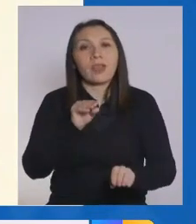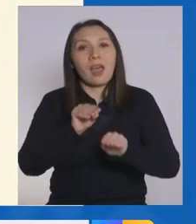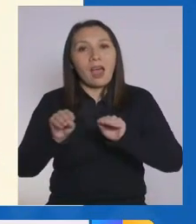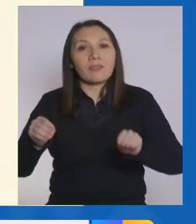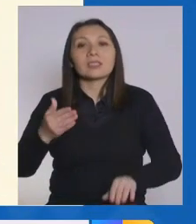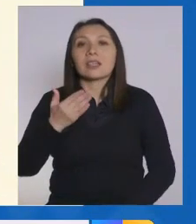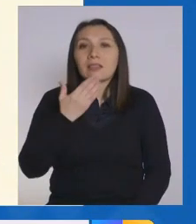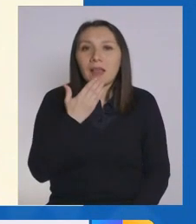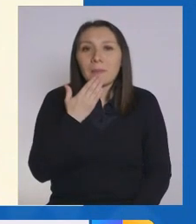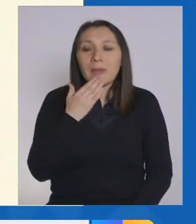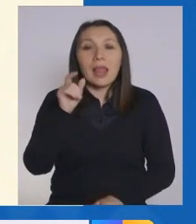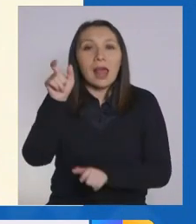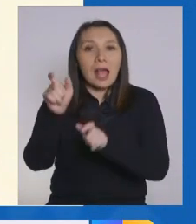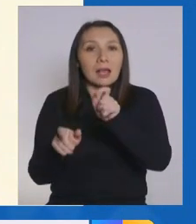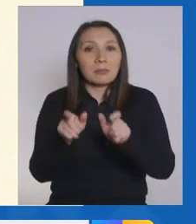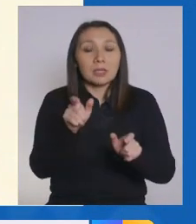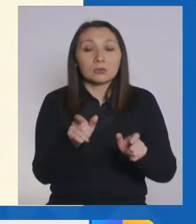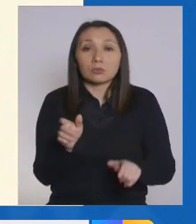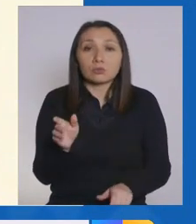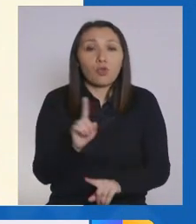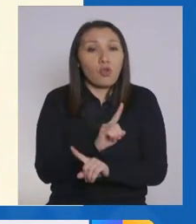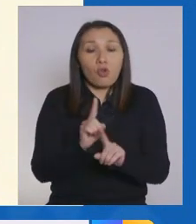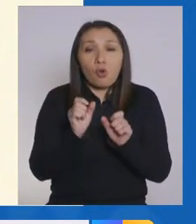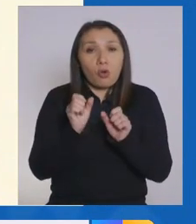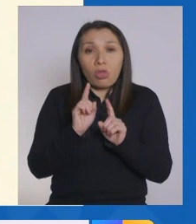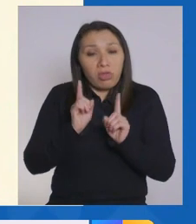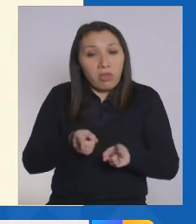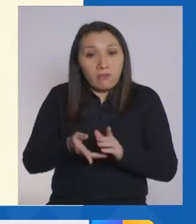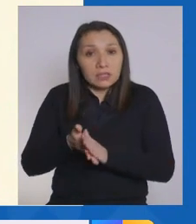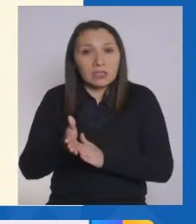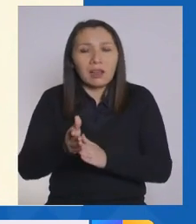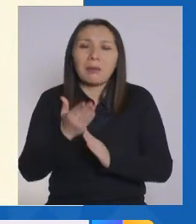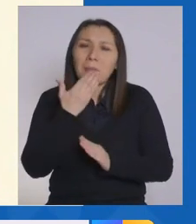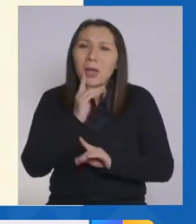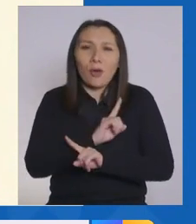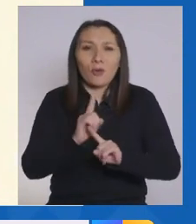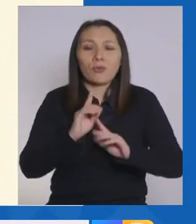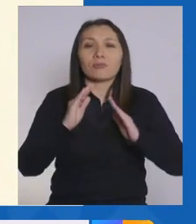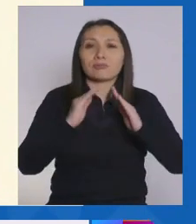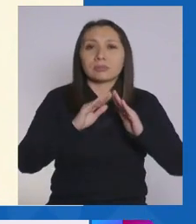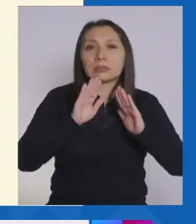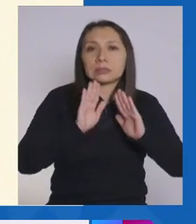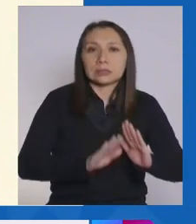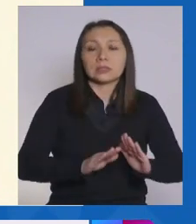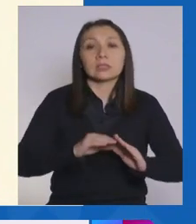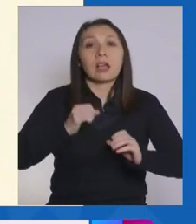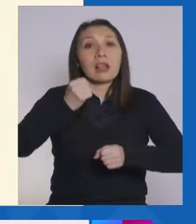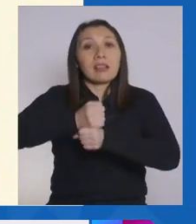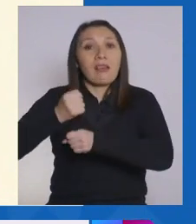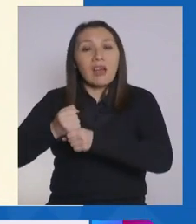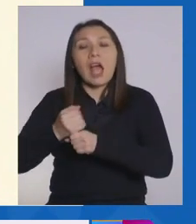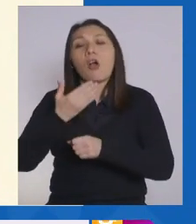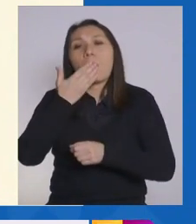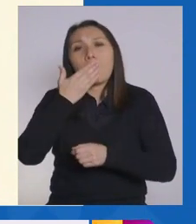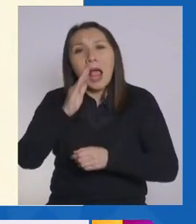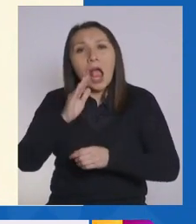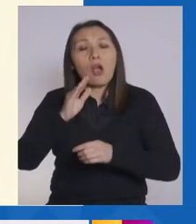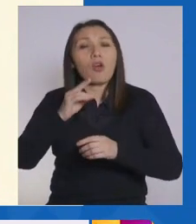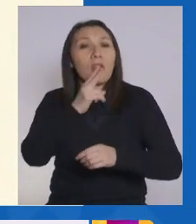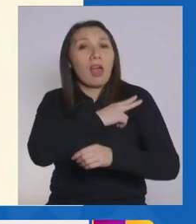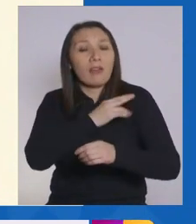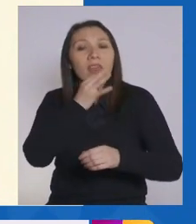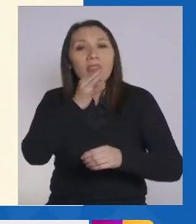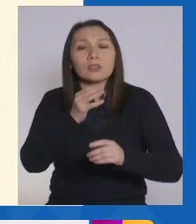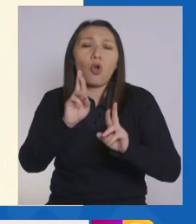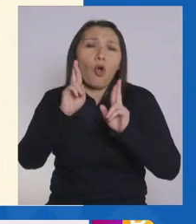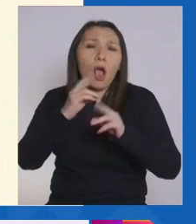también es a las personas que no tengan que salir, que no lo hagan, a los empleadores, que mantengamos el teletrabajo lo más